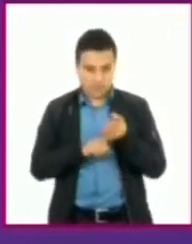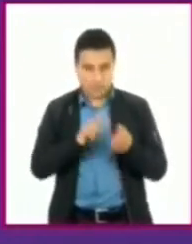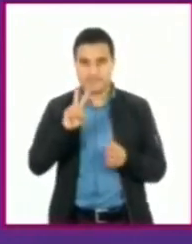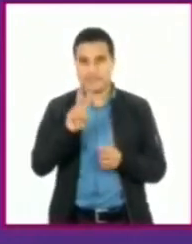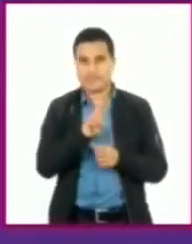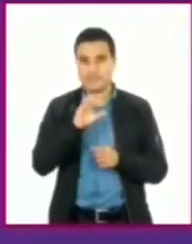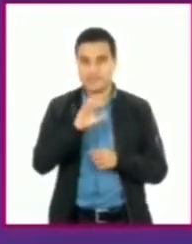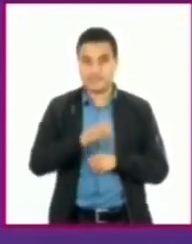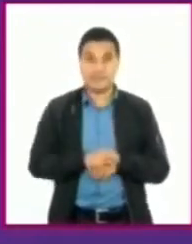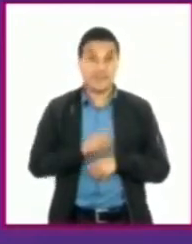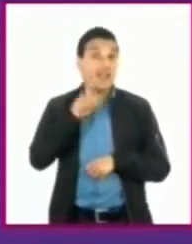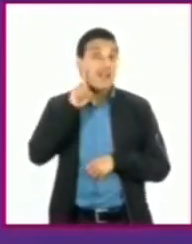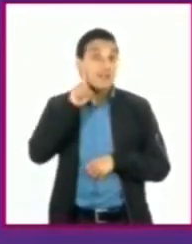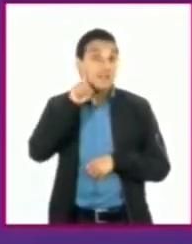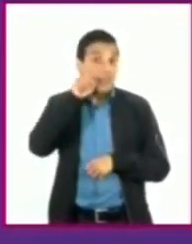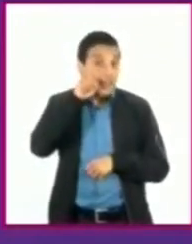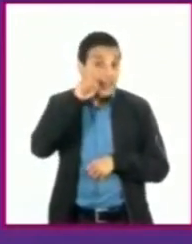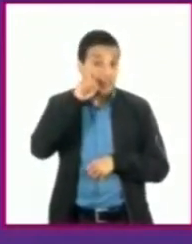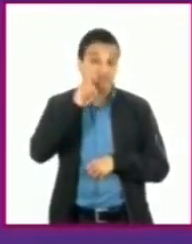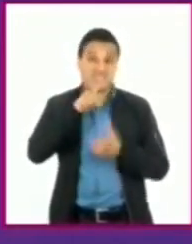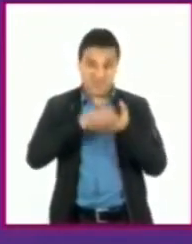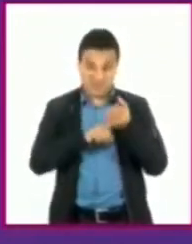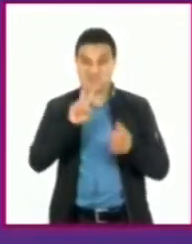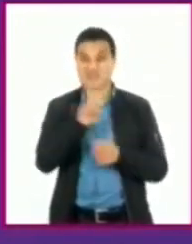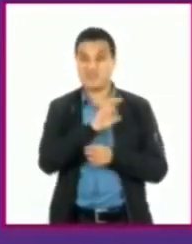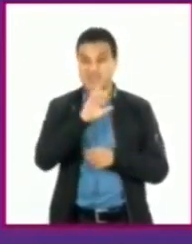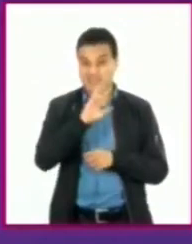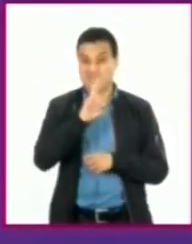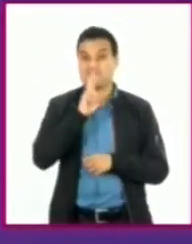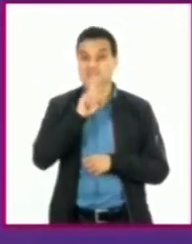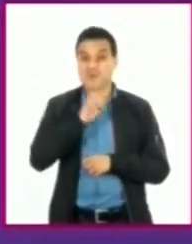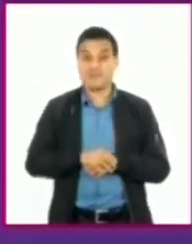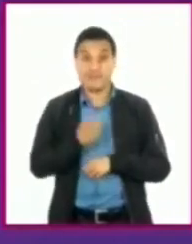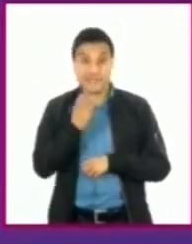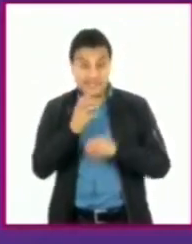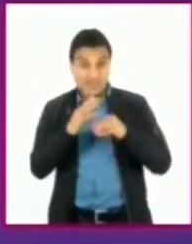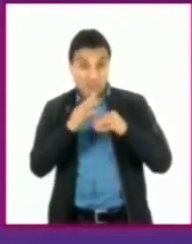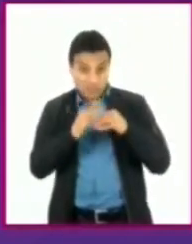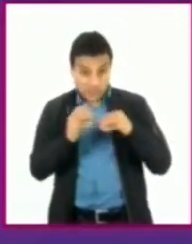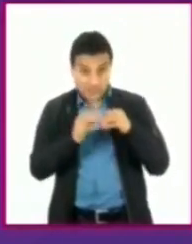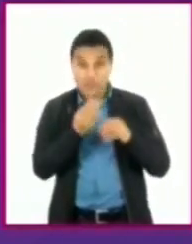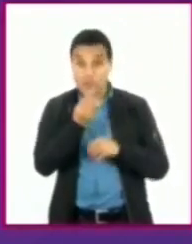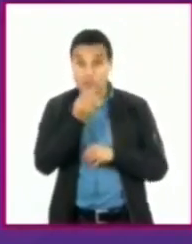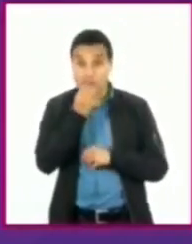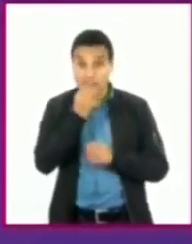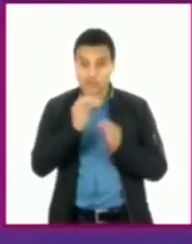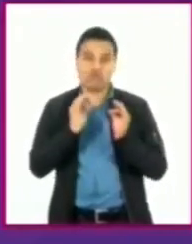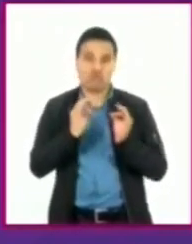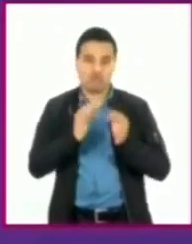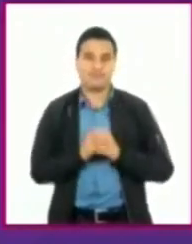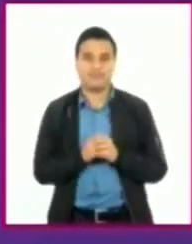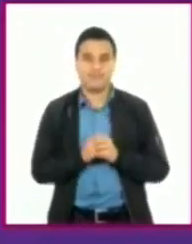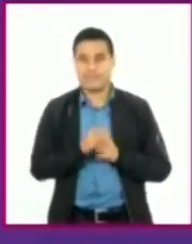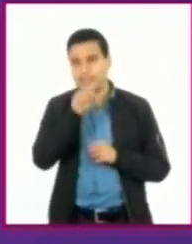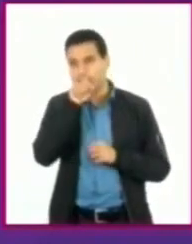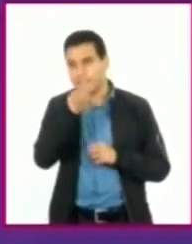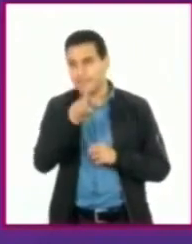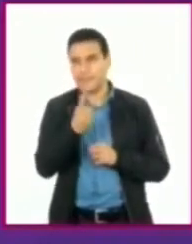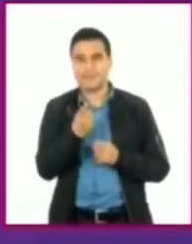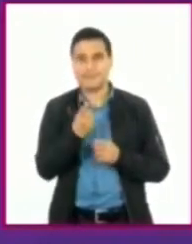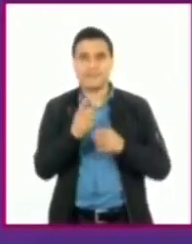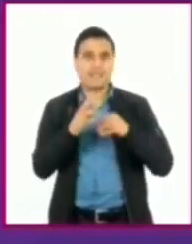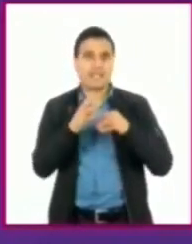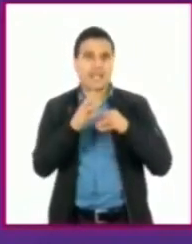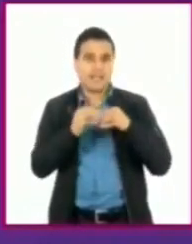guayaba que el limón, por cierto. Ok. Entonces, ese tipo de frutas, consumirlas, alimentos de tipo picantes, un